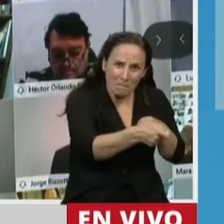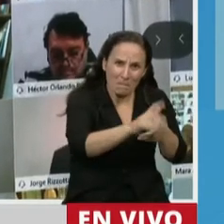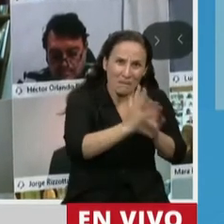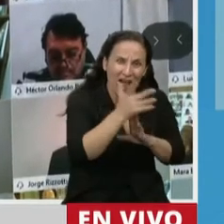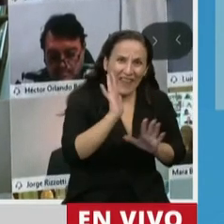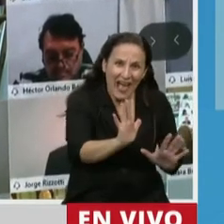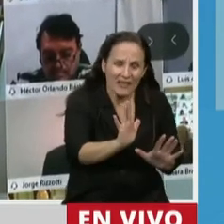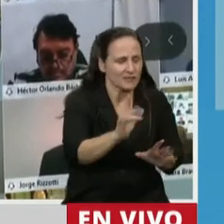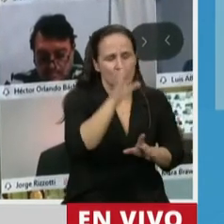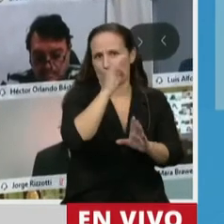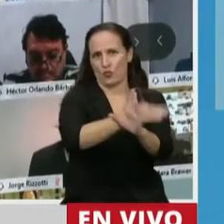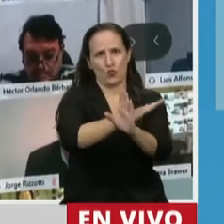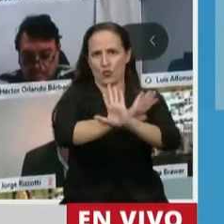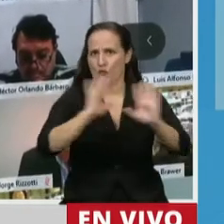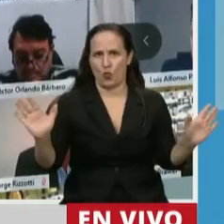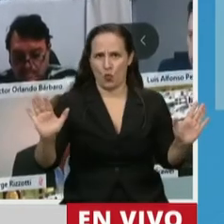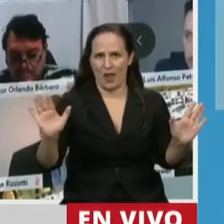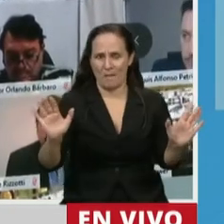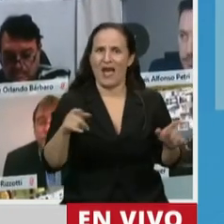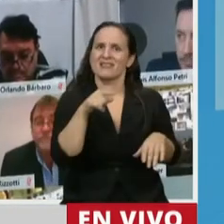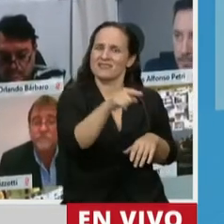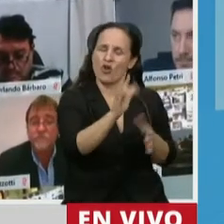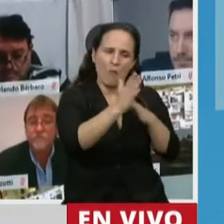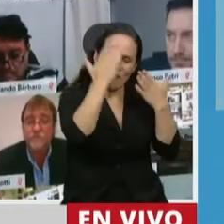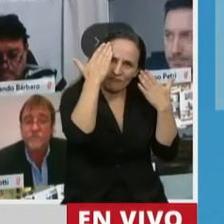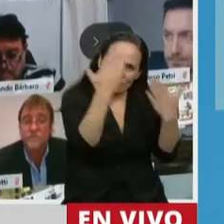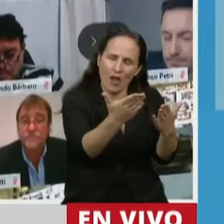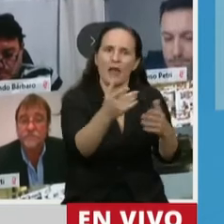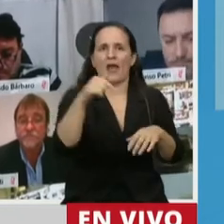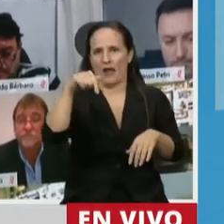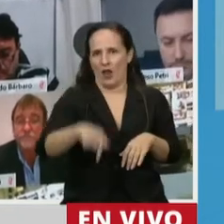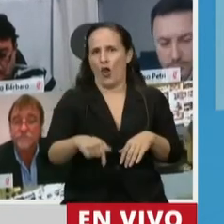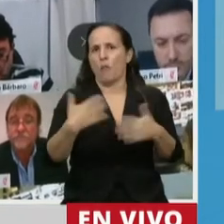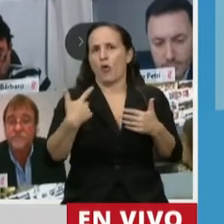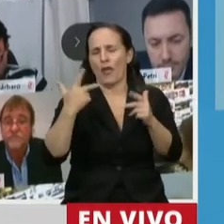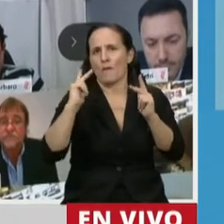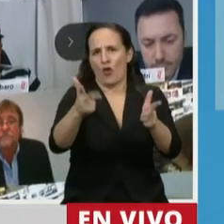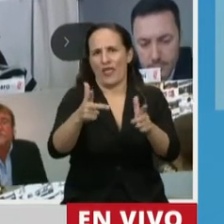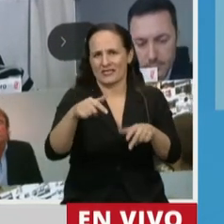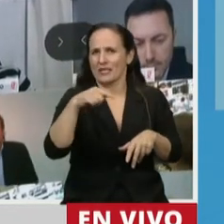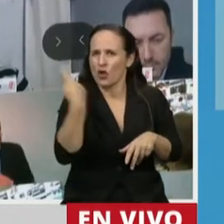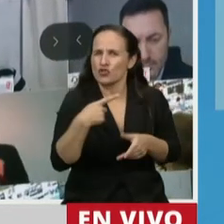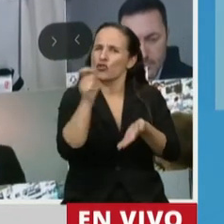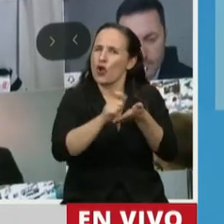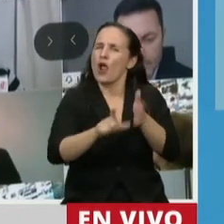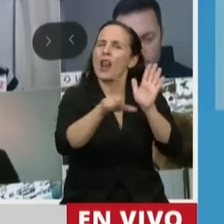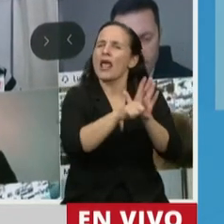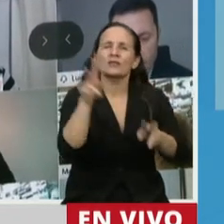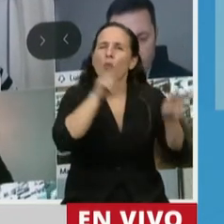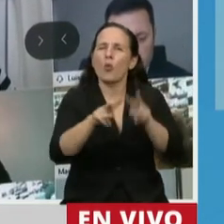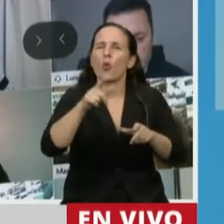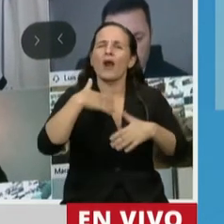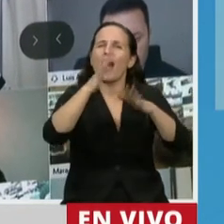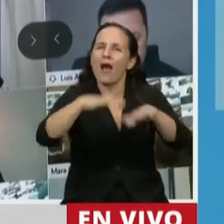En nombre de ellos, en honor a ellos y ellas, es que hoy podemos decir que estamos legislando por la igualdad,